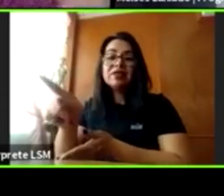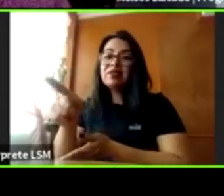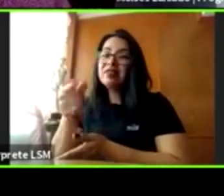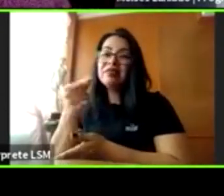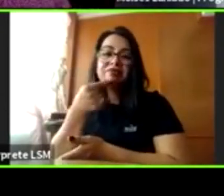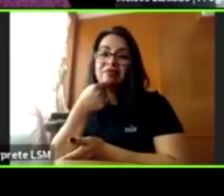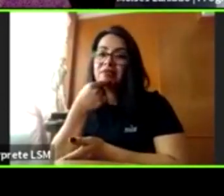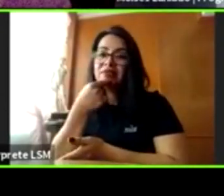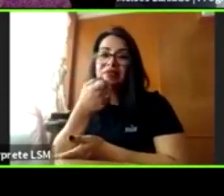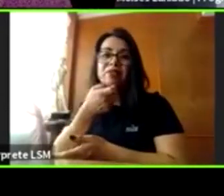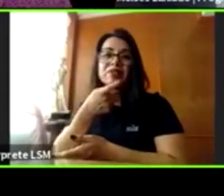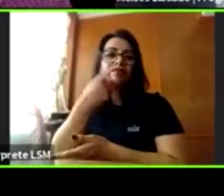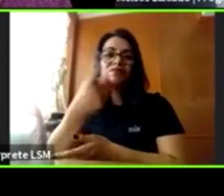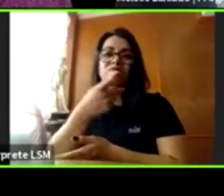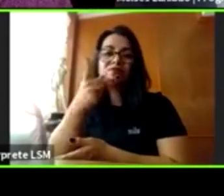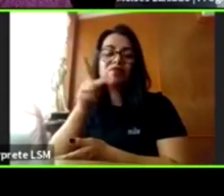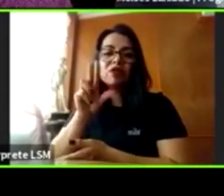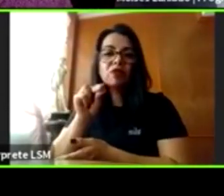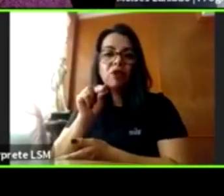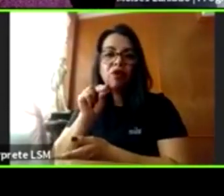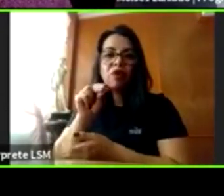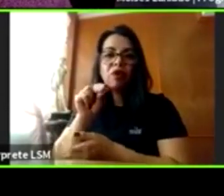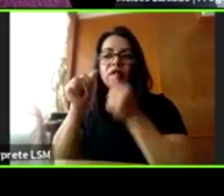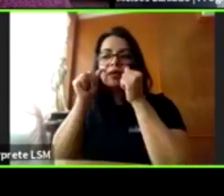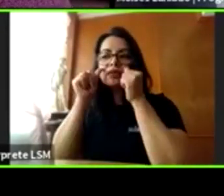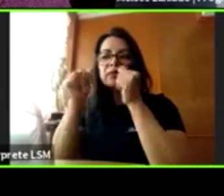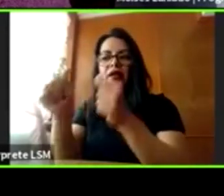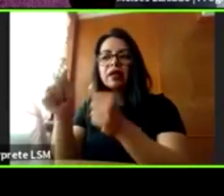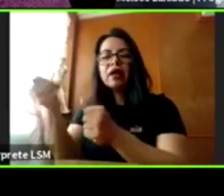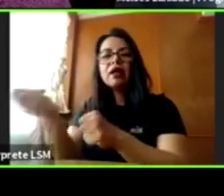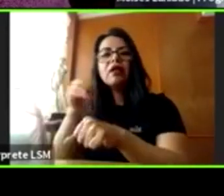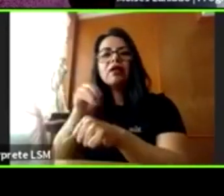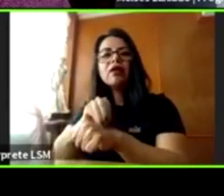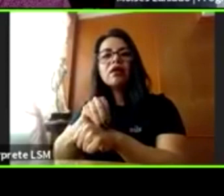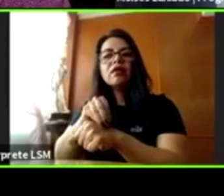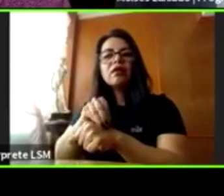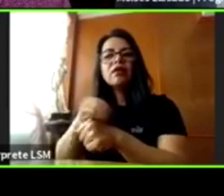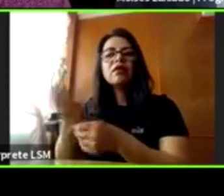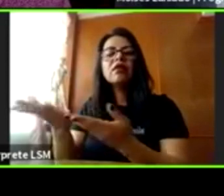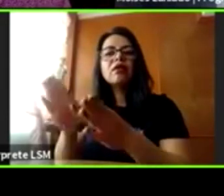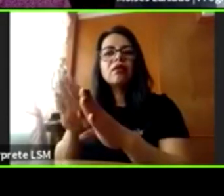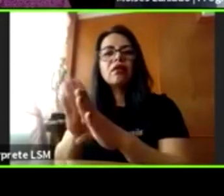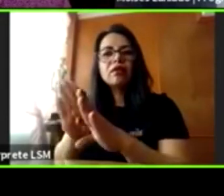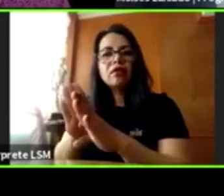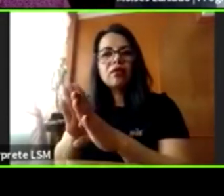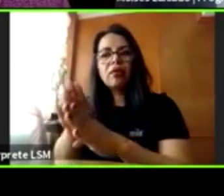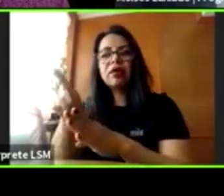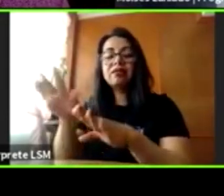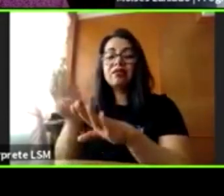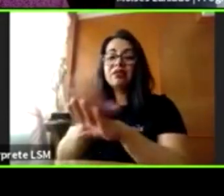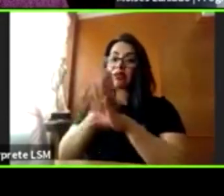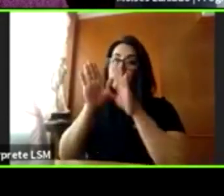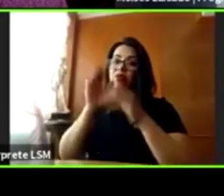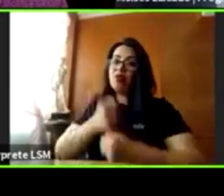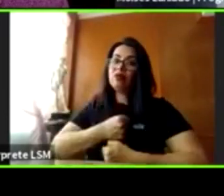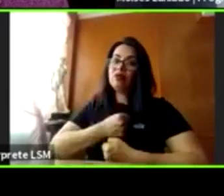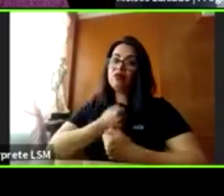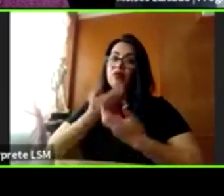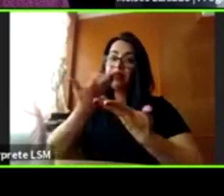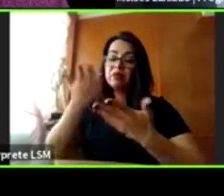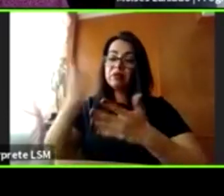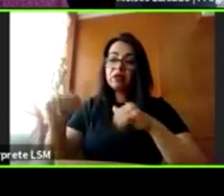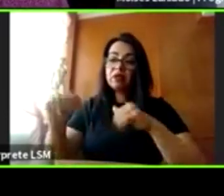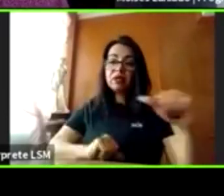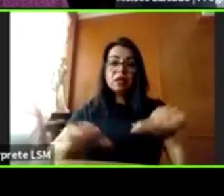vamos a observar su comportamiento, lo primero es que hay un cambio de comportamiento en el niño y en la niña, ¿no? Ya no va a ser la misma